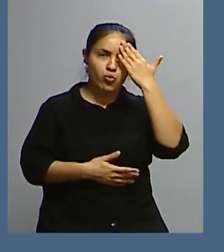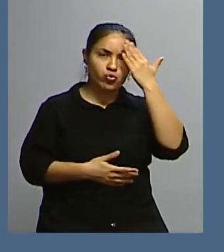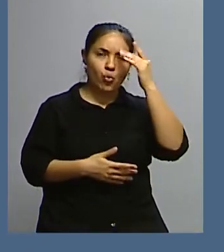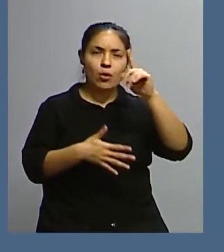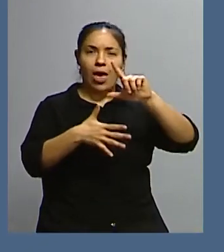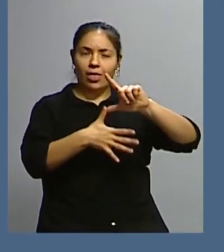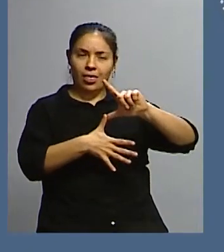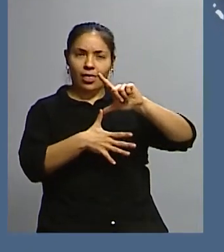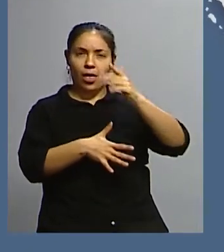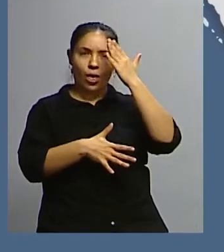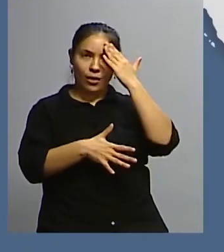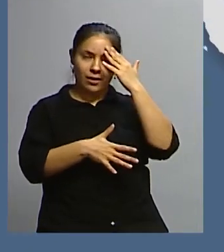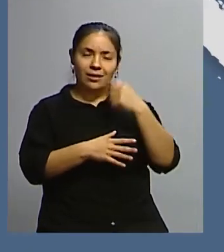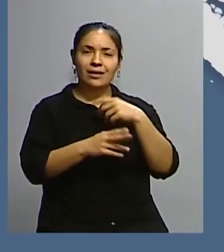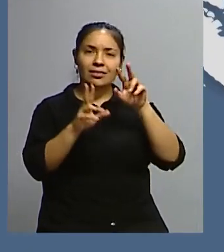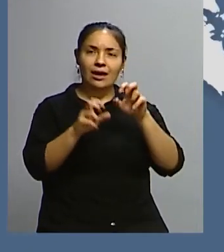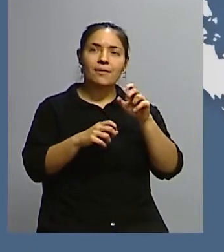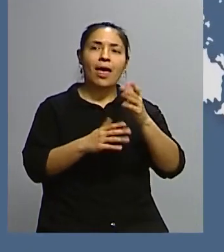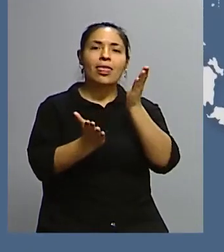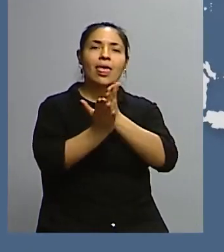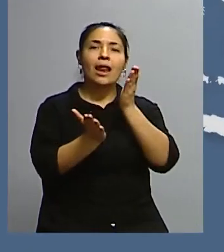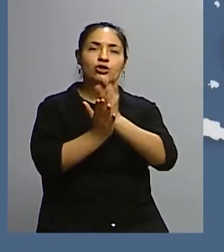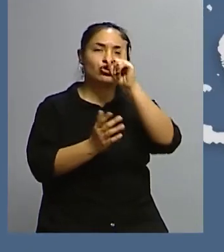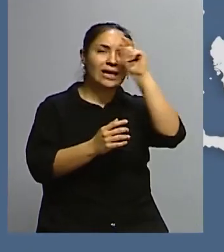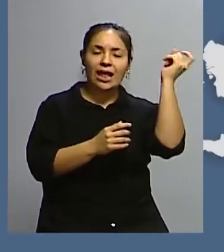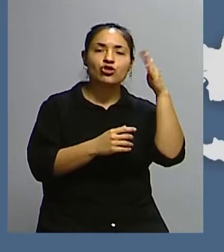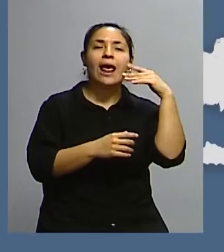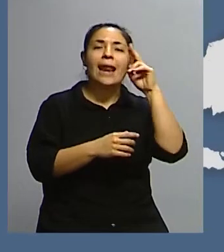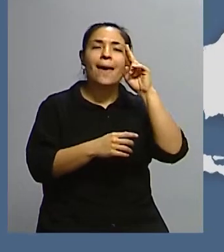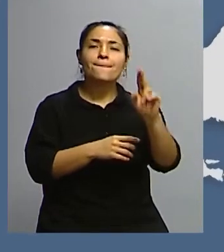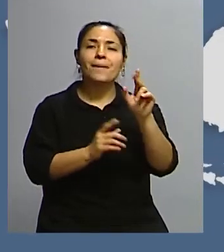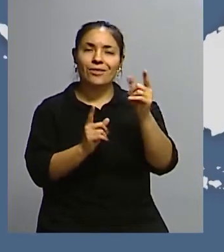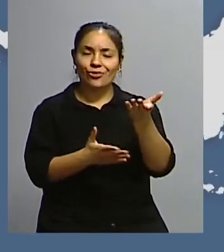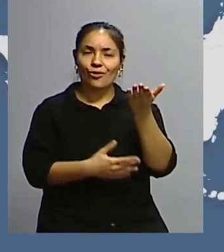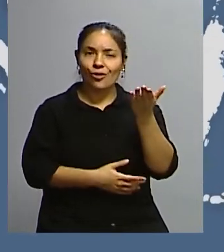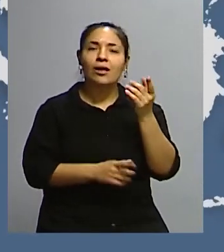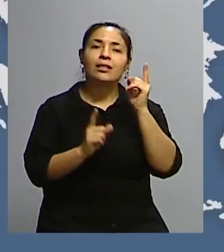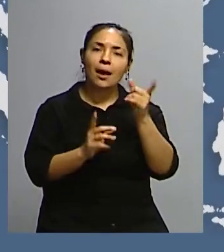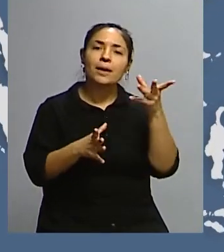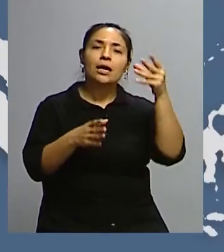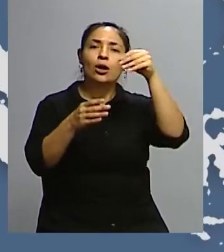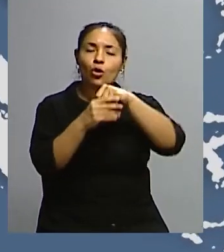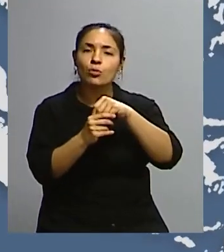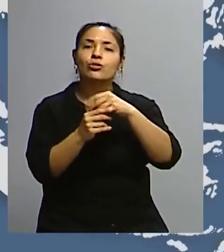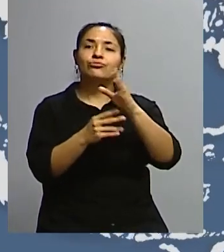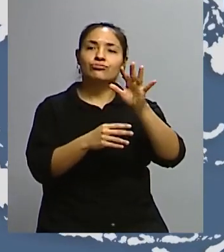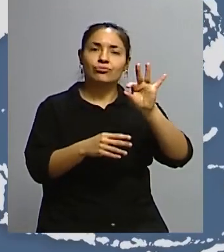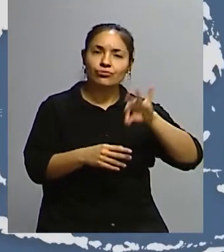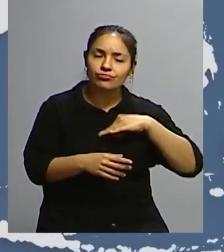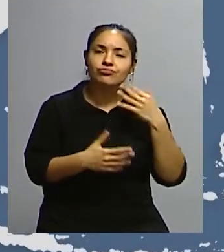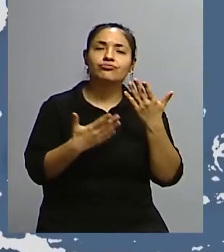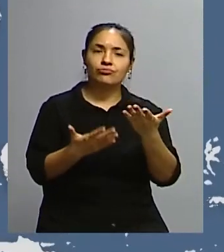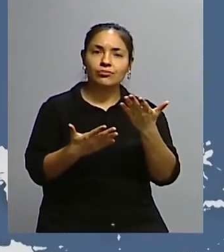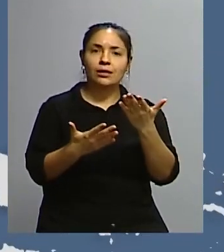Latina, en cuanto al respeto del derecho internacional, y que también significa la incorporación debida de